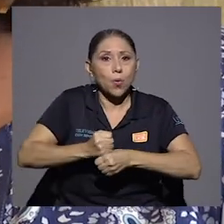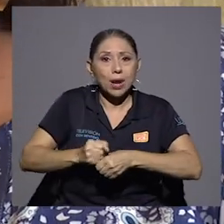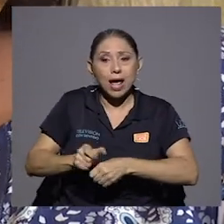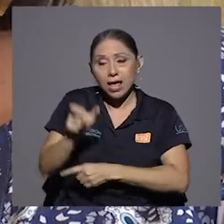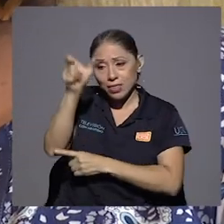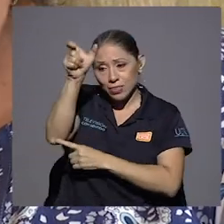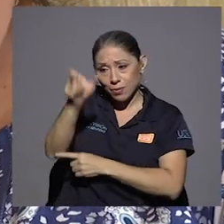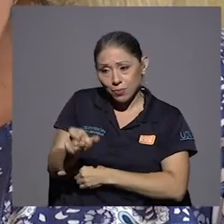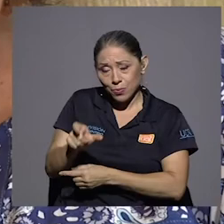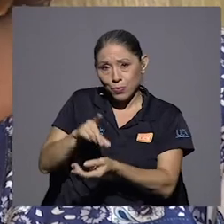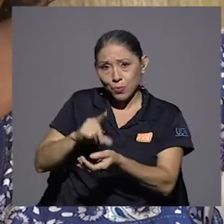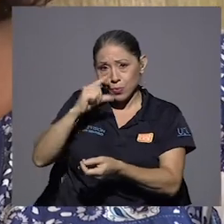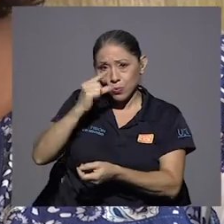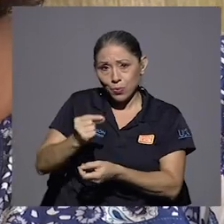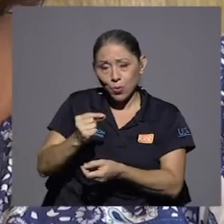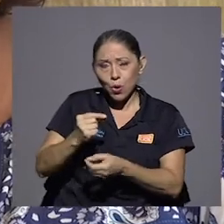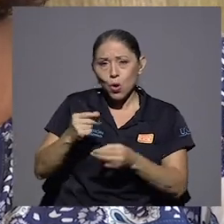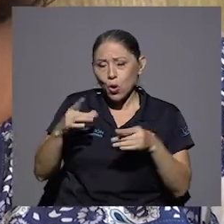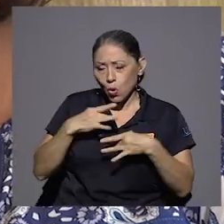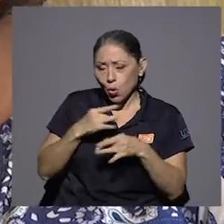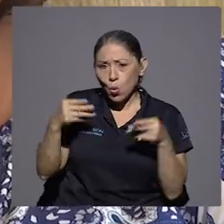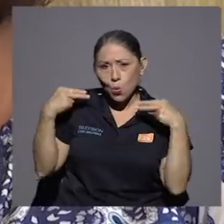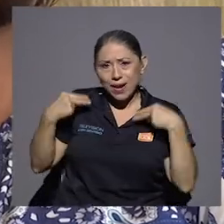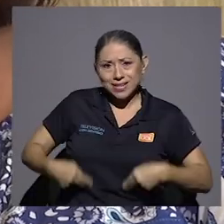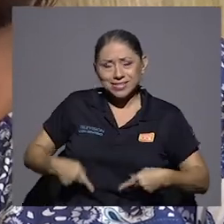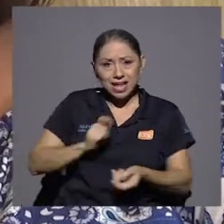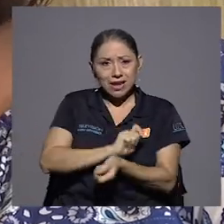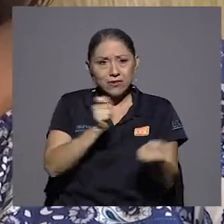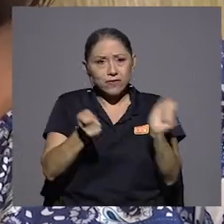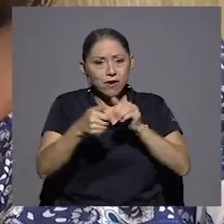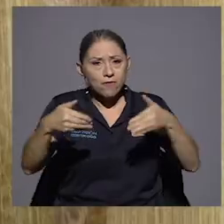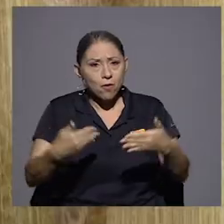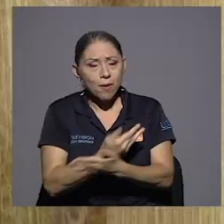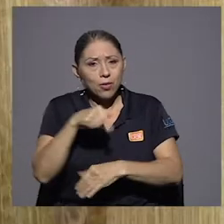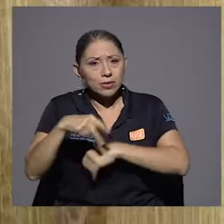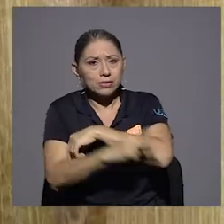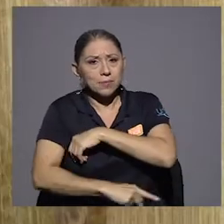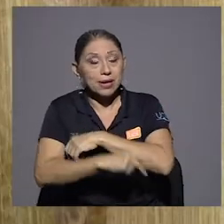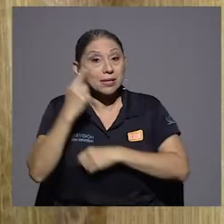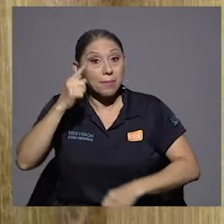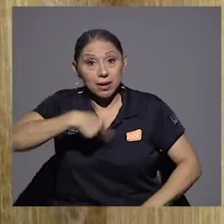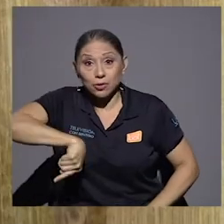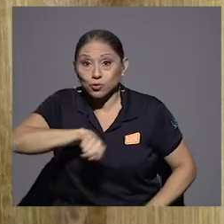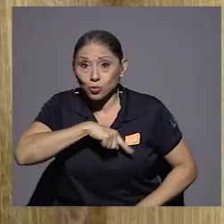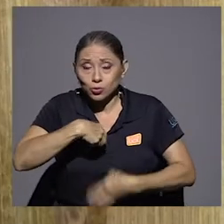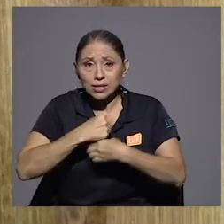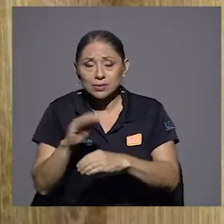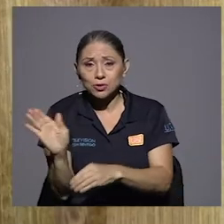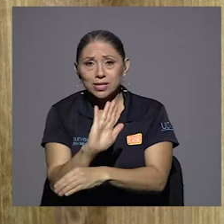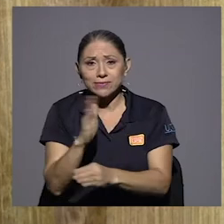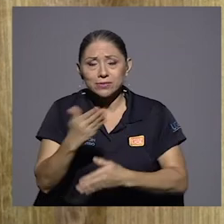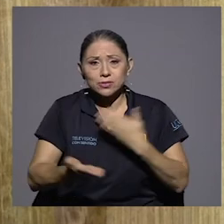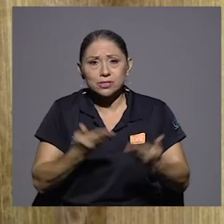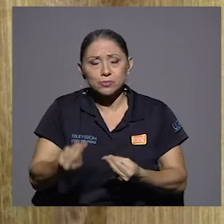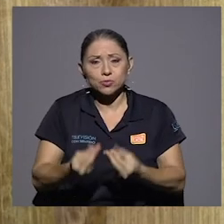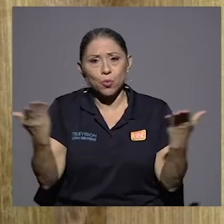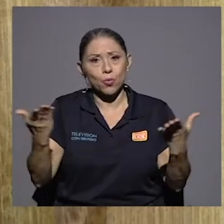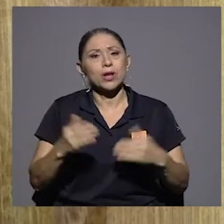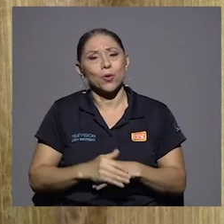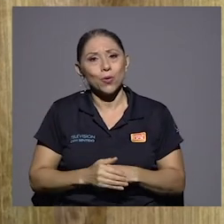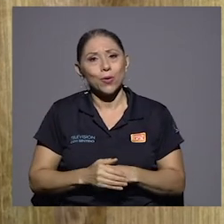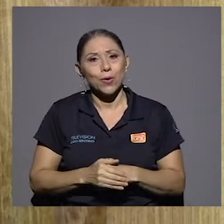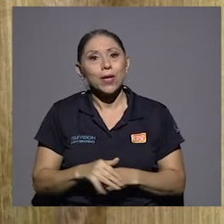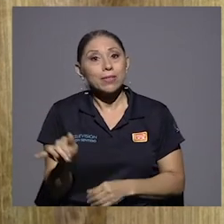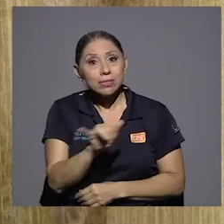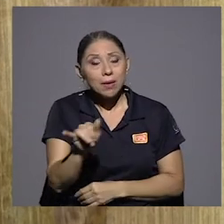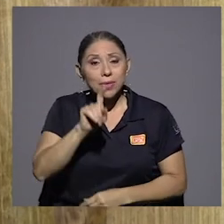y reformador de este país así que para nosotros que hacemos televisión de servicio público también